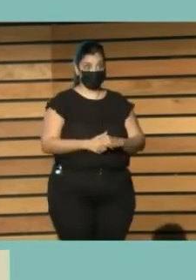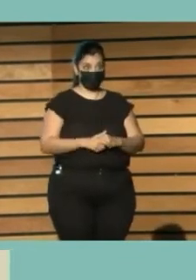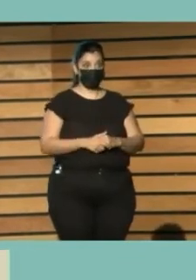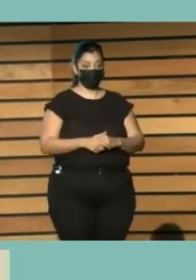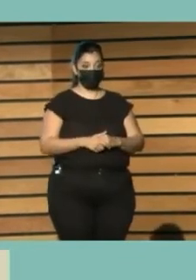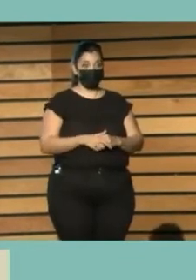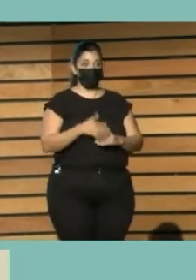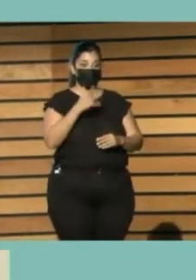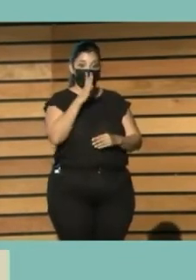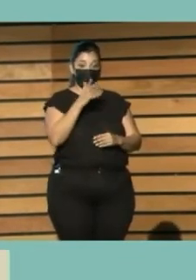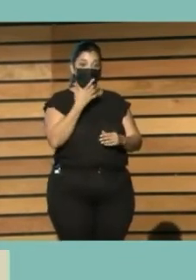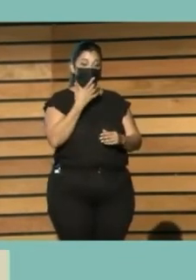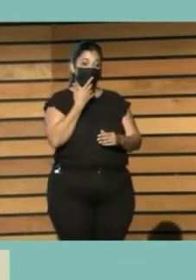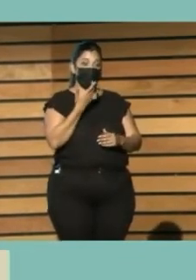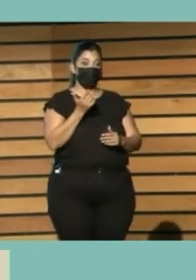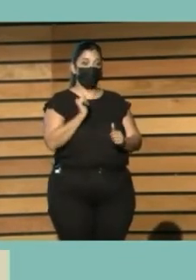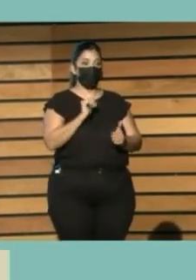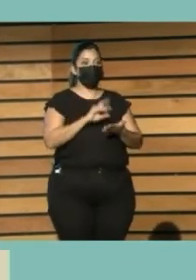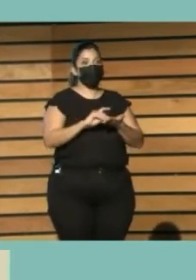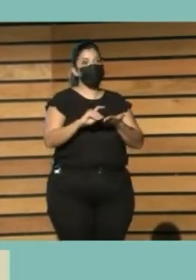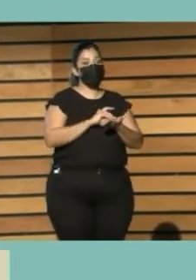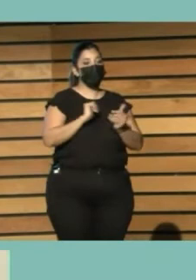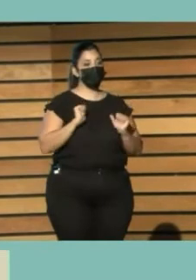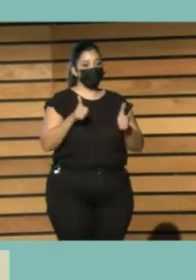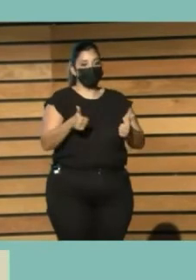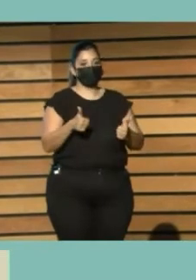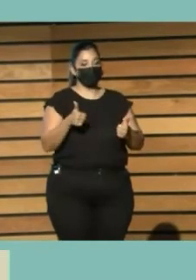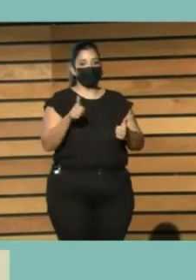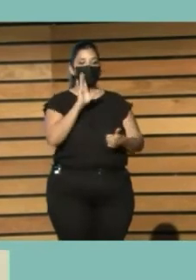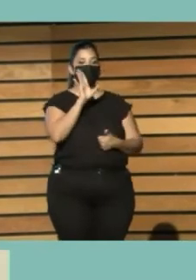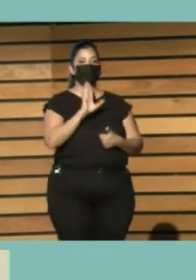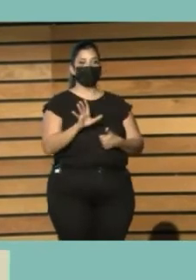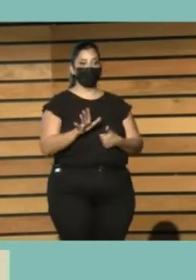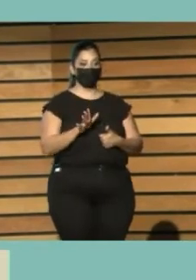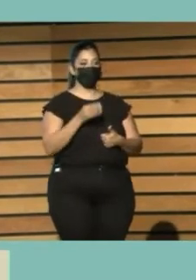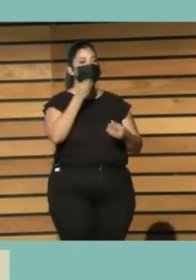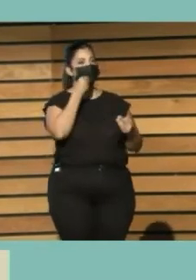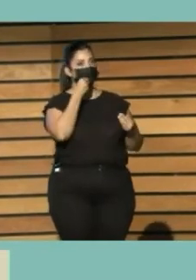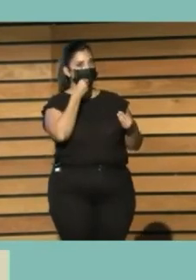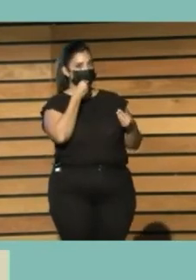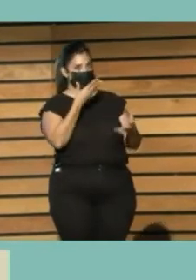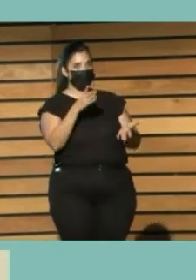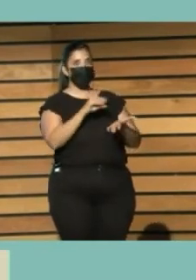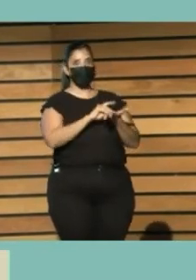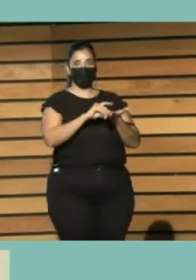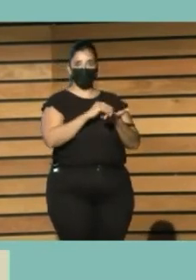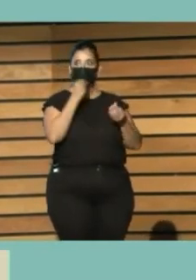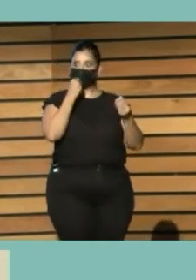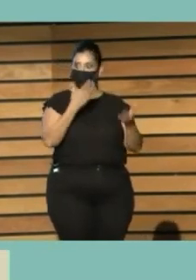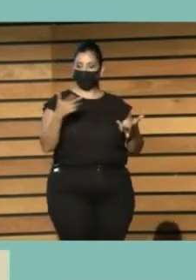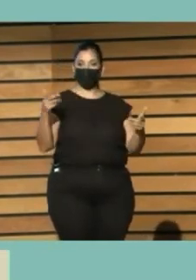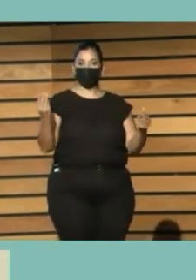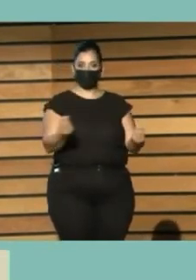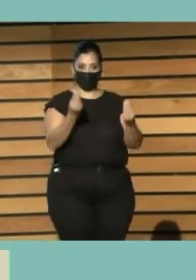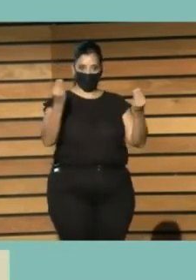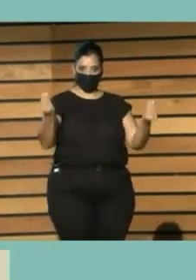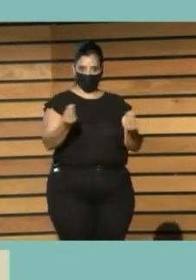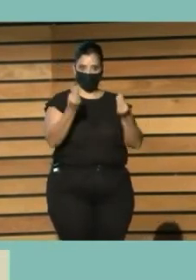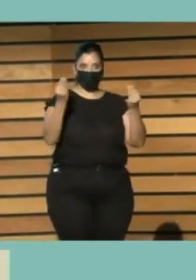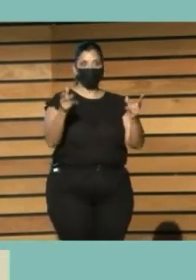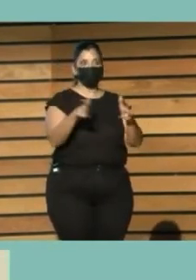Esta encerraba La promesa De crear bienestar En la historia